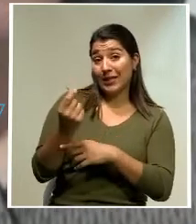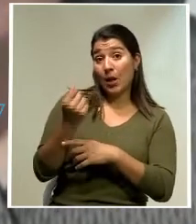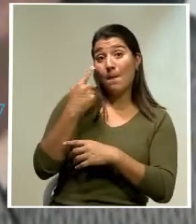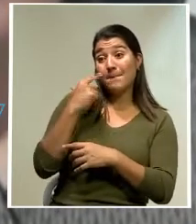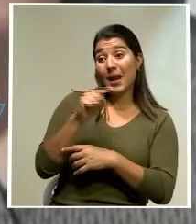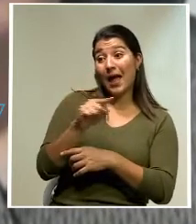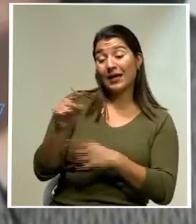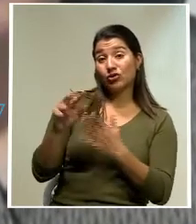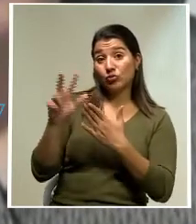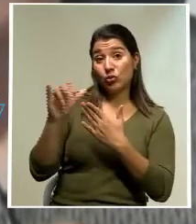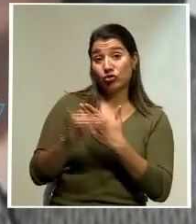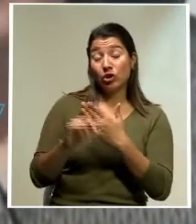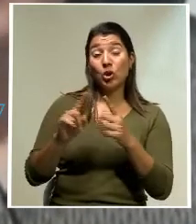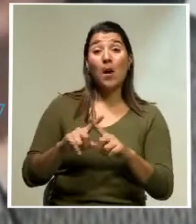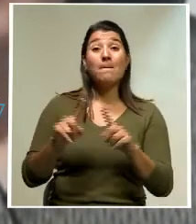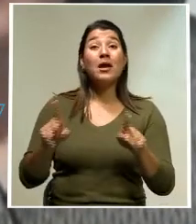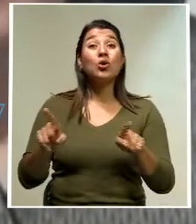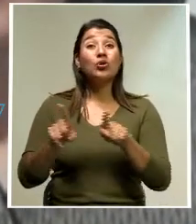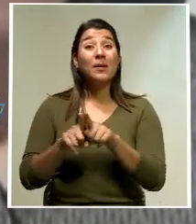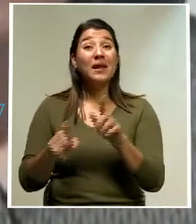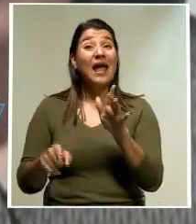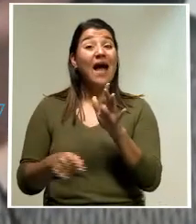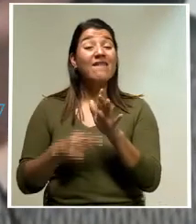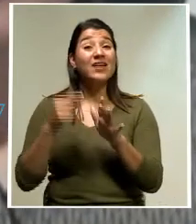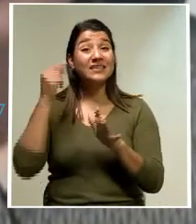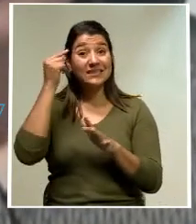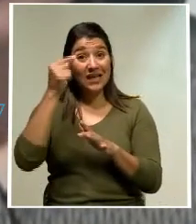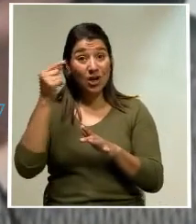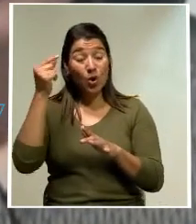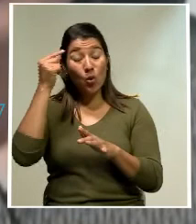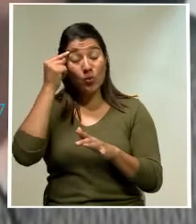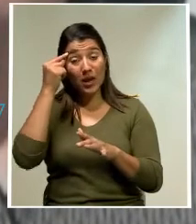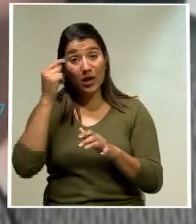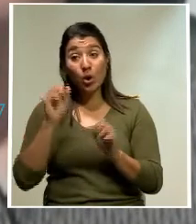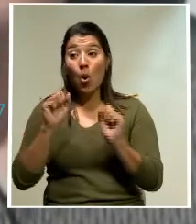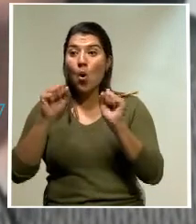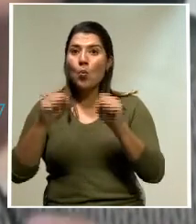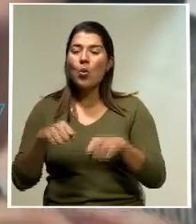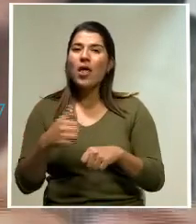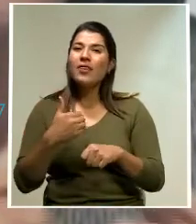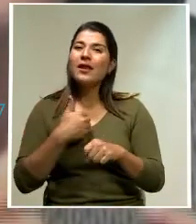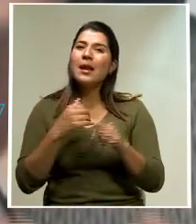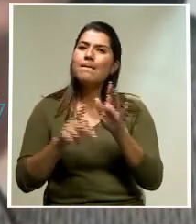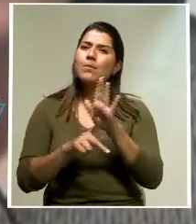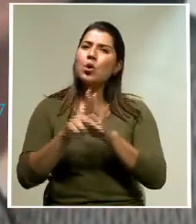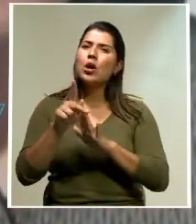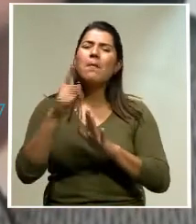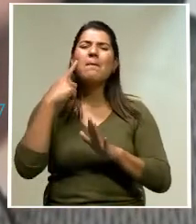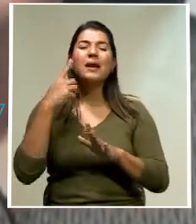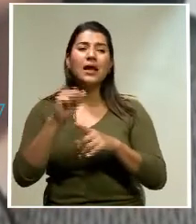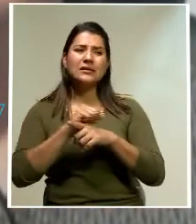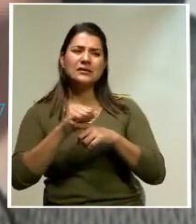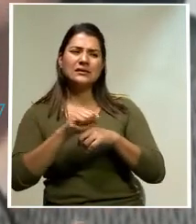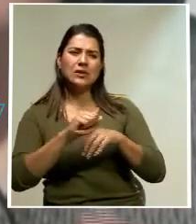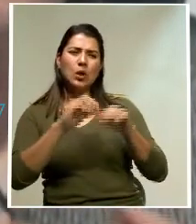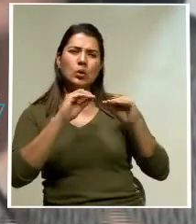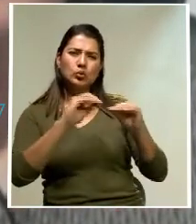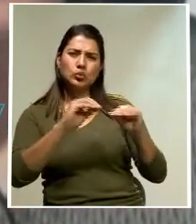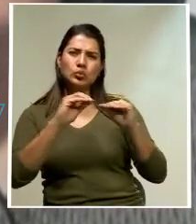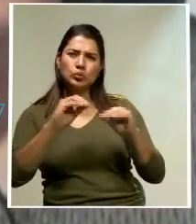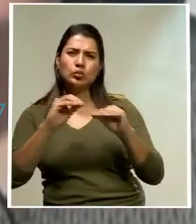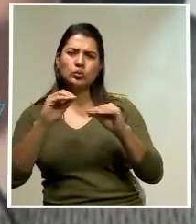por que el mismo poder ejecutivo pueda tener, por ejemplo, programas de capacitación permanentes que